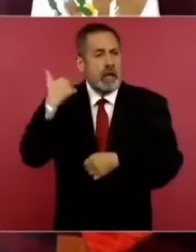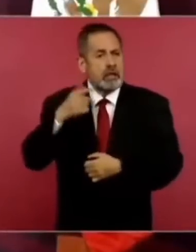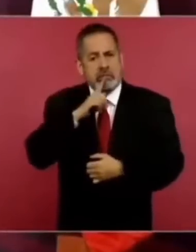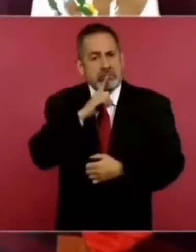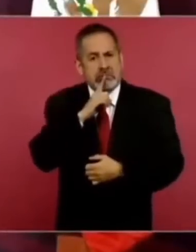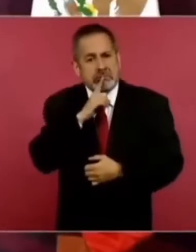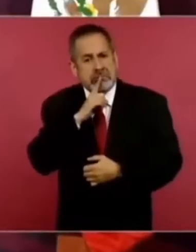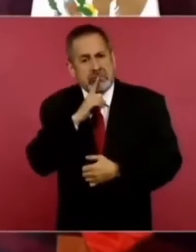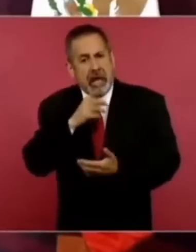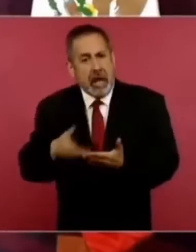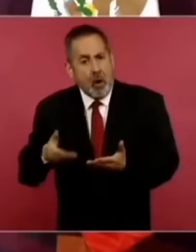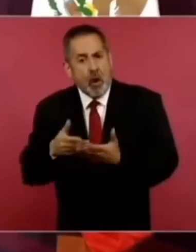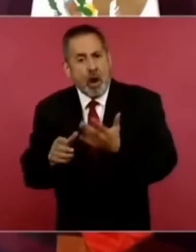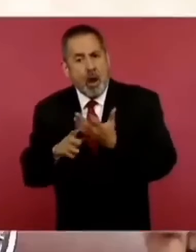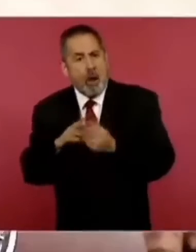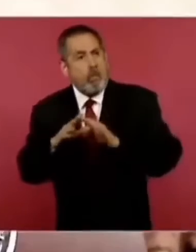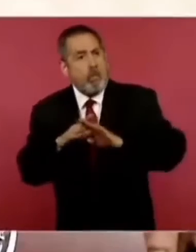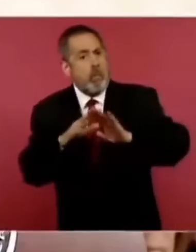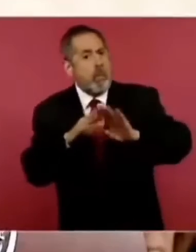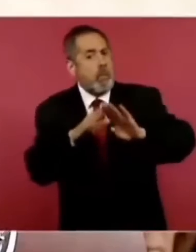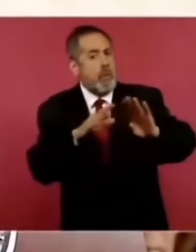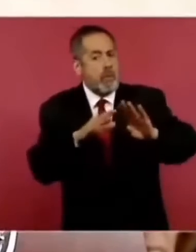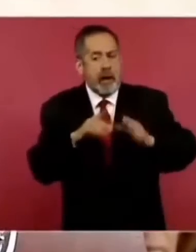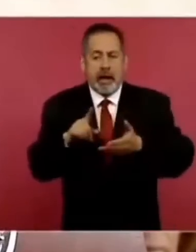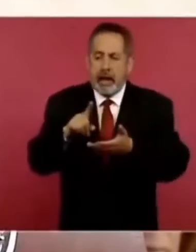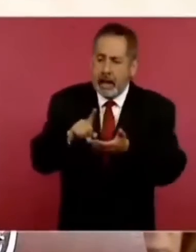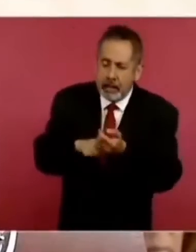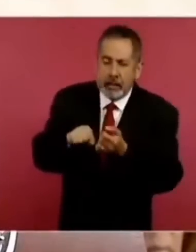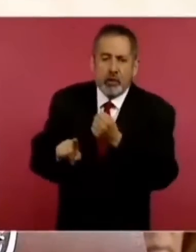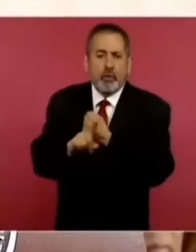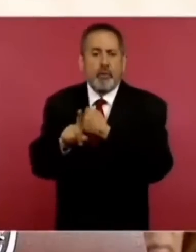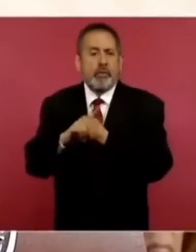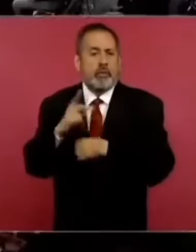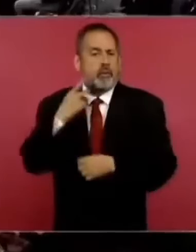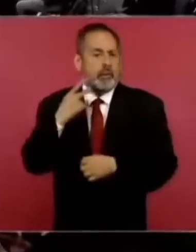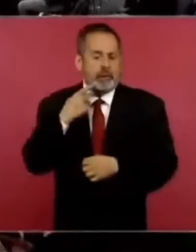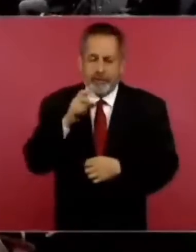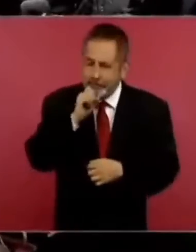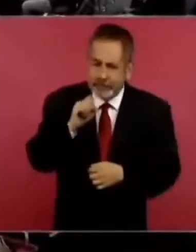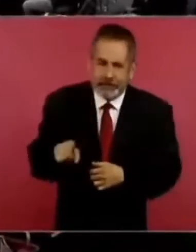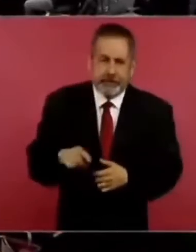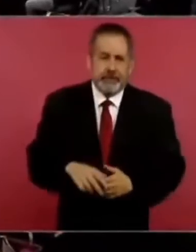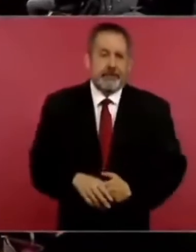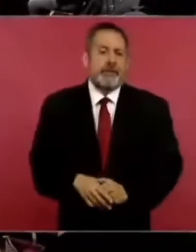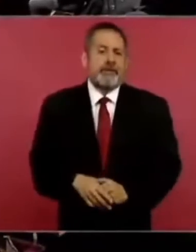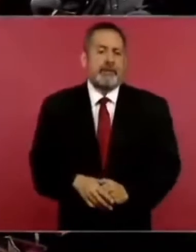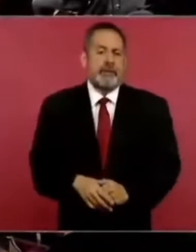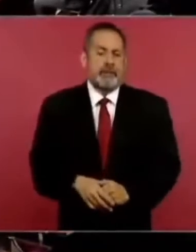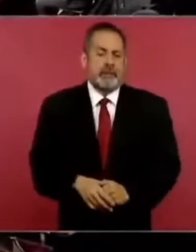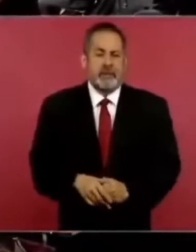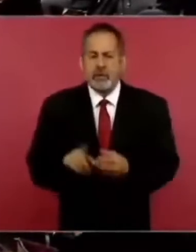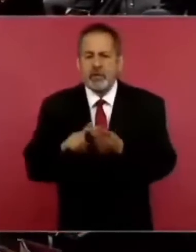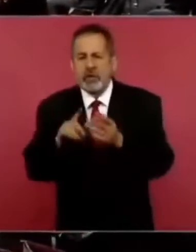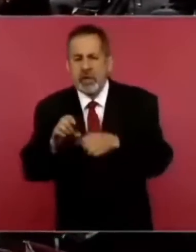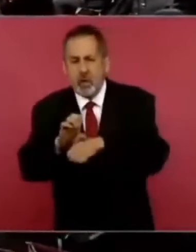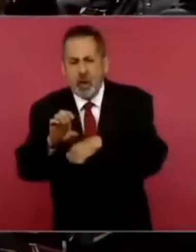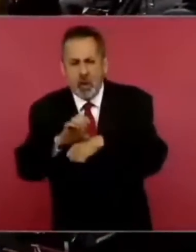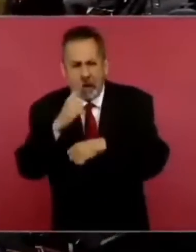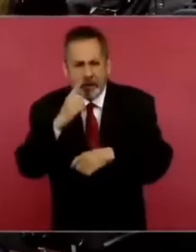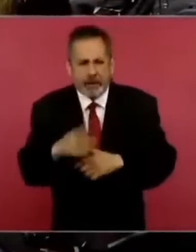porque también hay problemas políticos donde está Ecuador